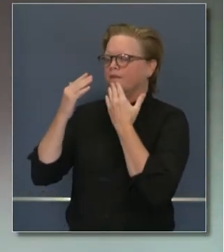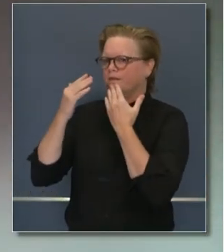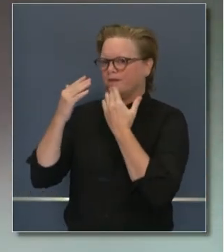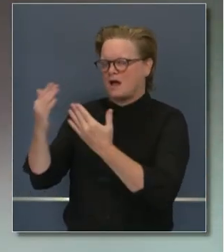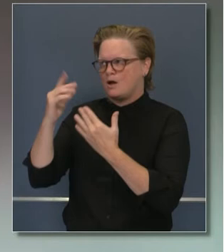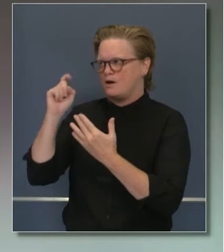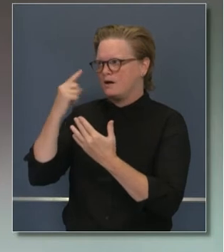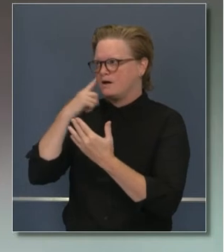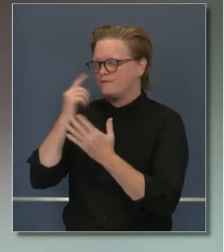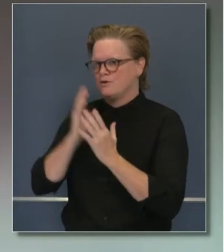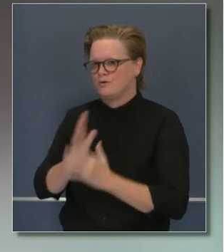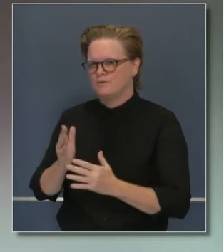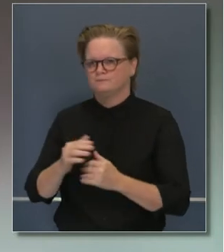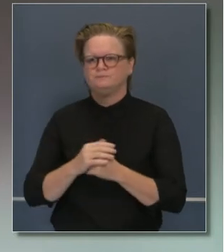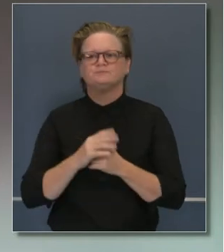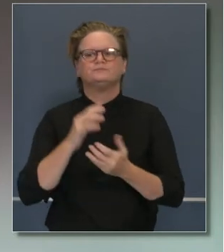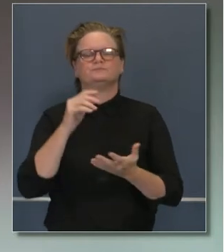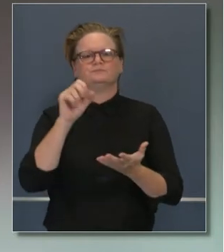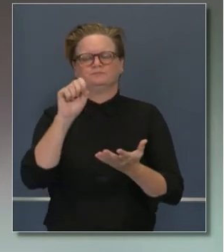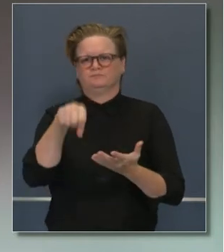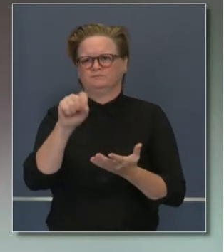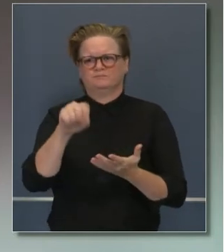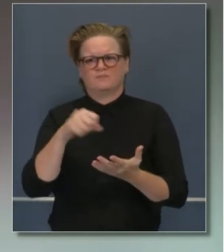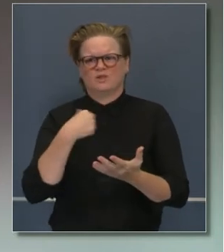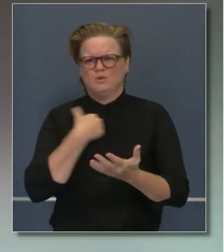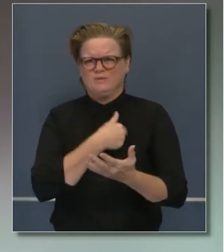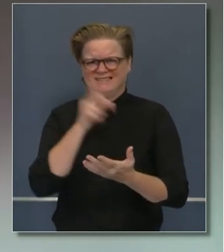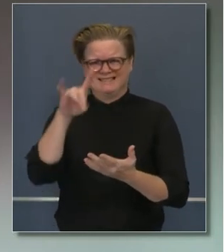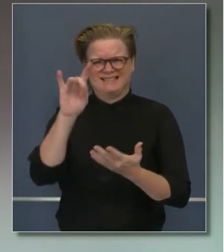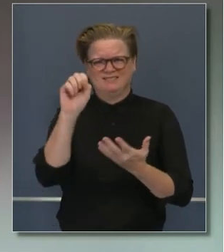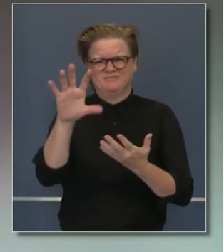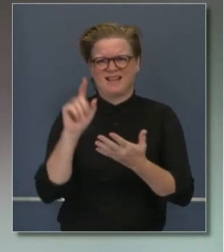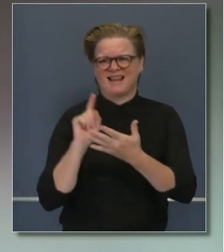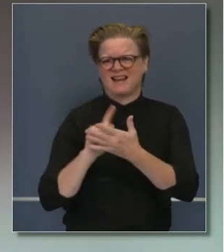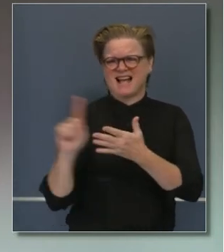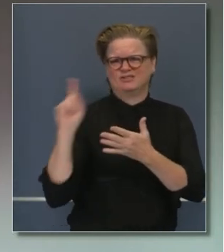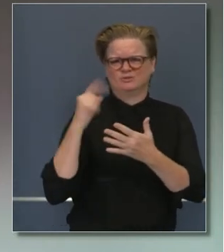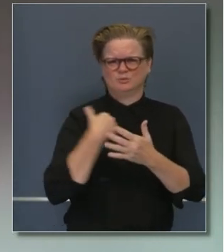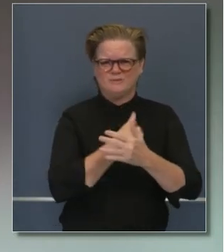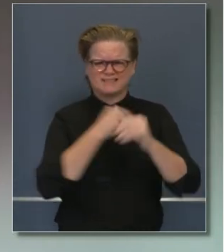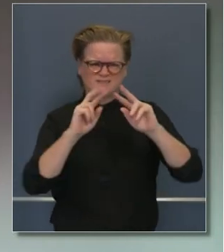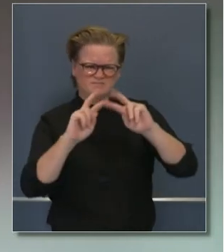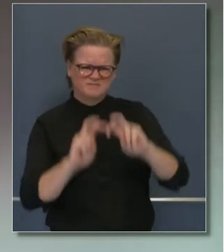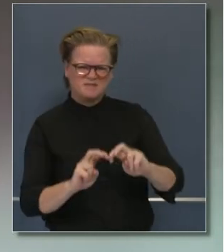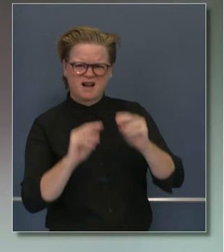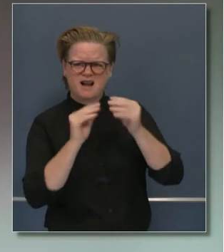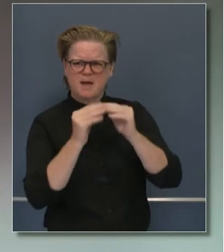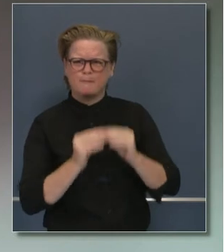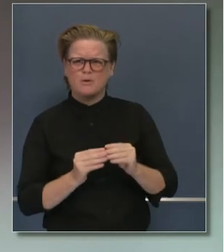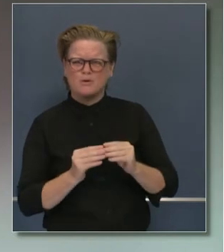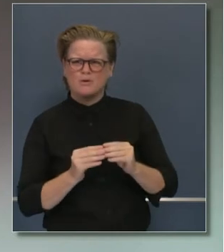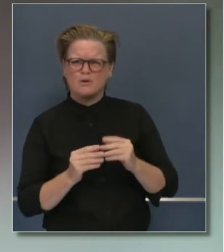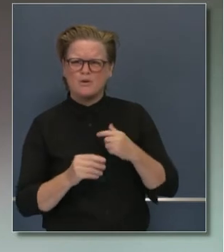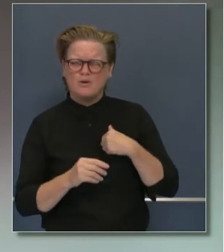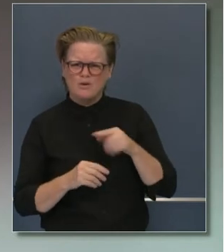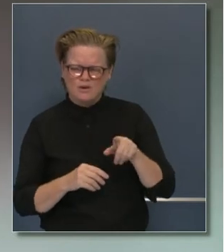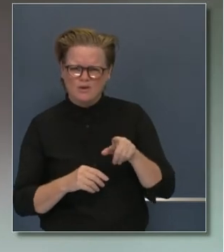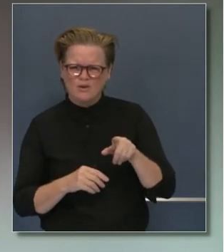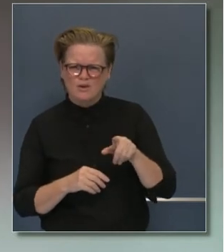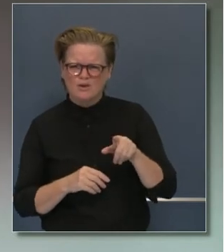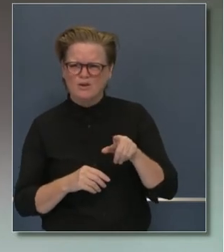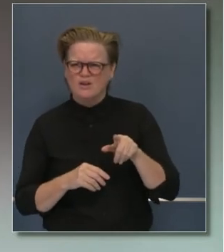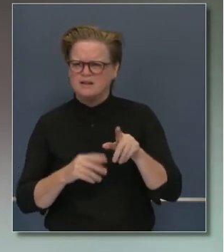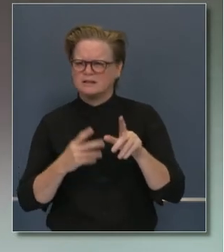Para recalcar, como dijo usted, vimos los datos a finales de la semana pasada. Y ningún